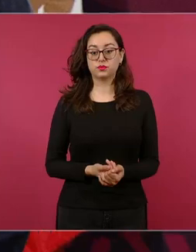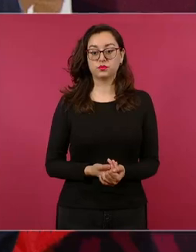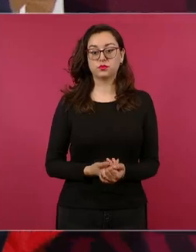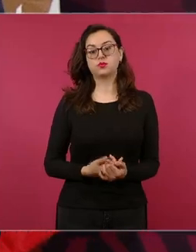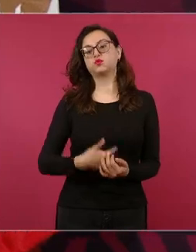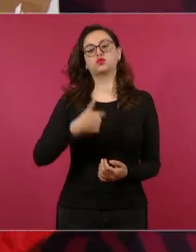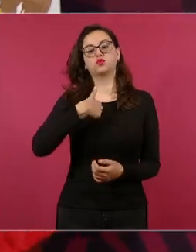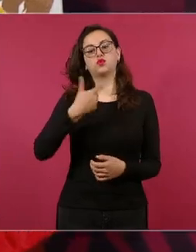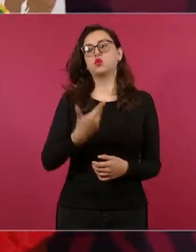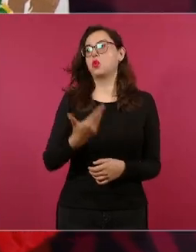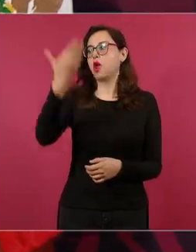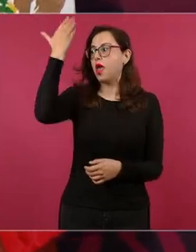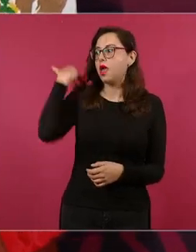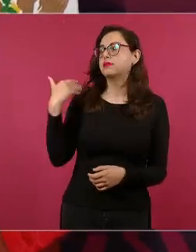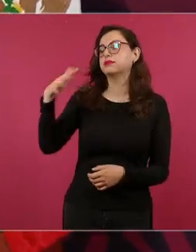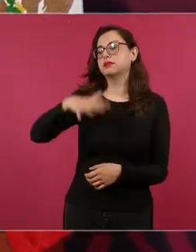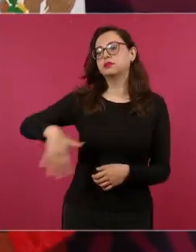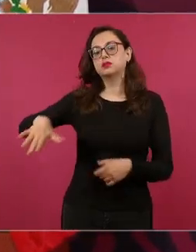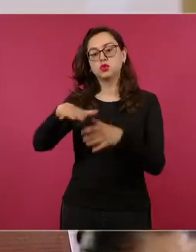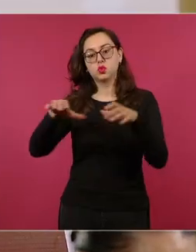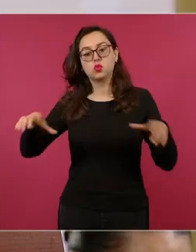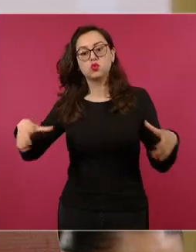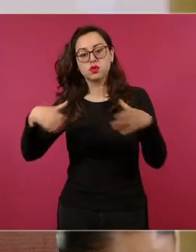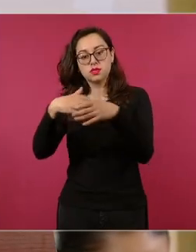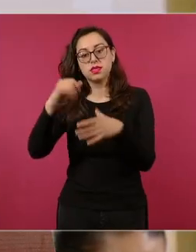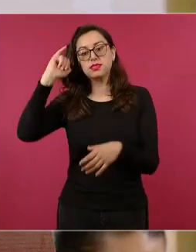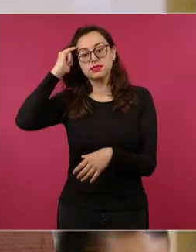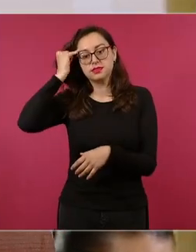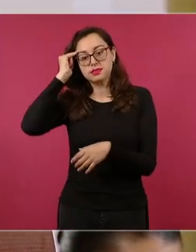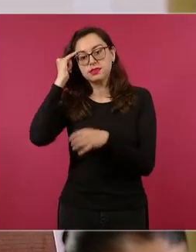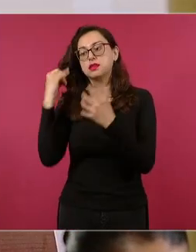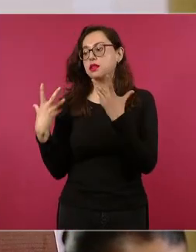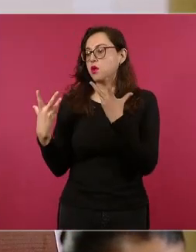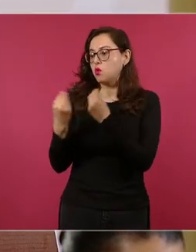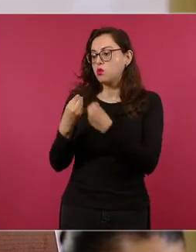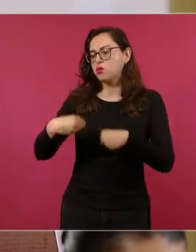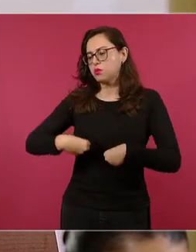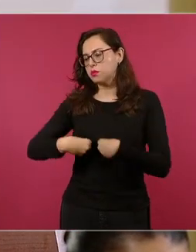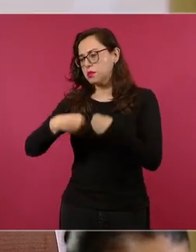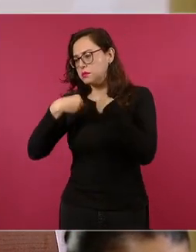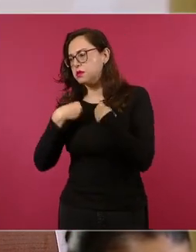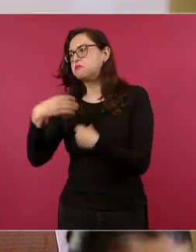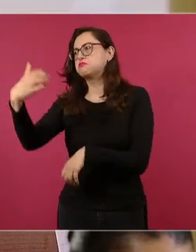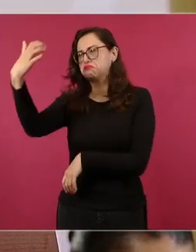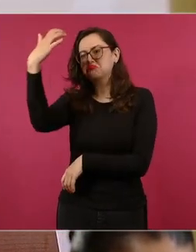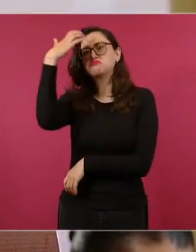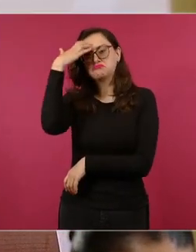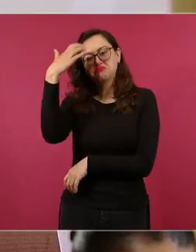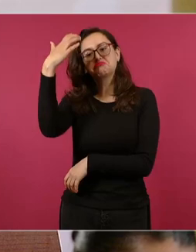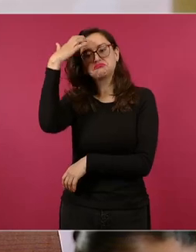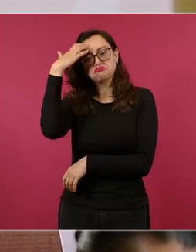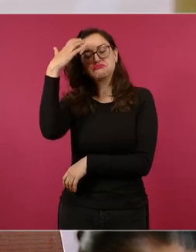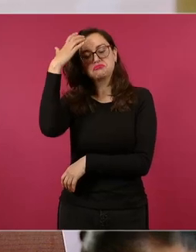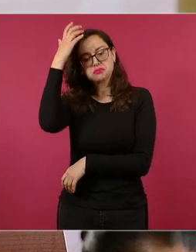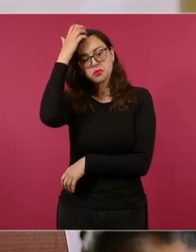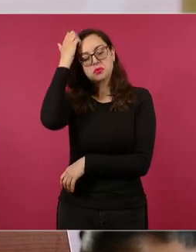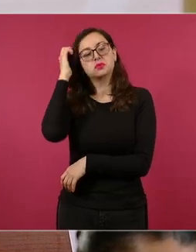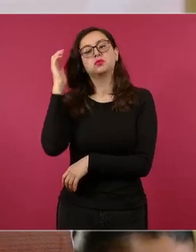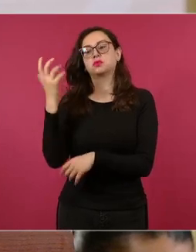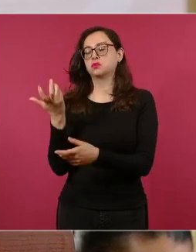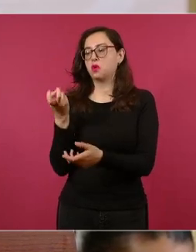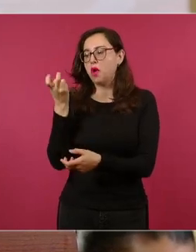que todavía existe pero fíjense existe la